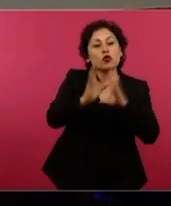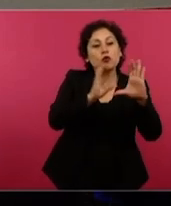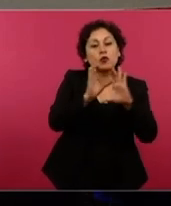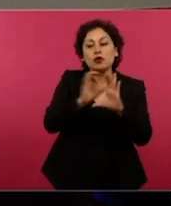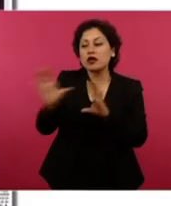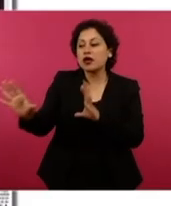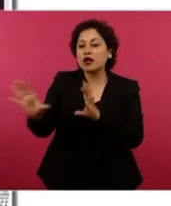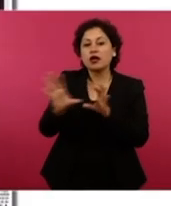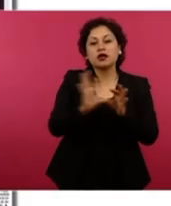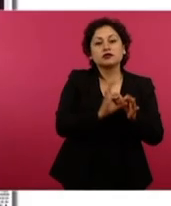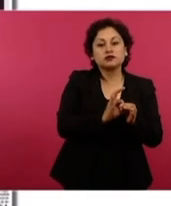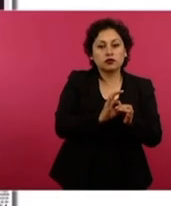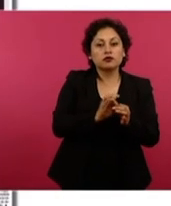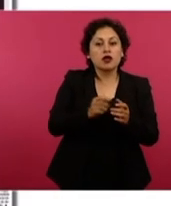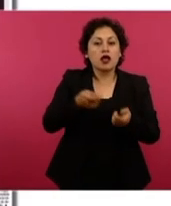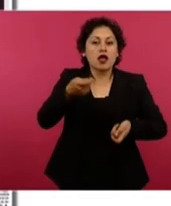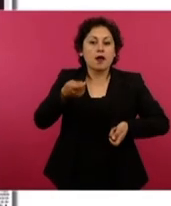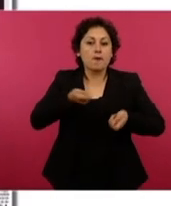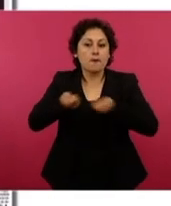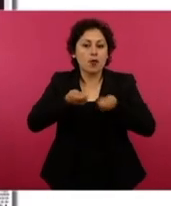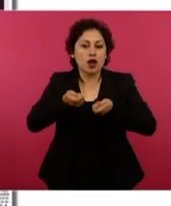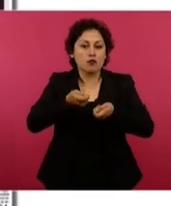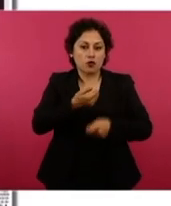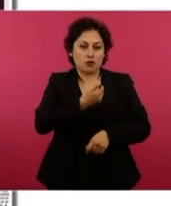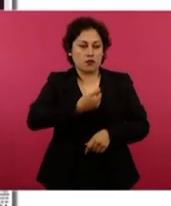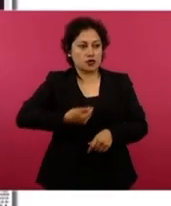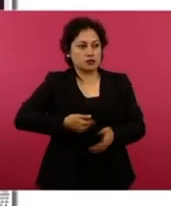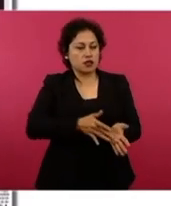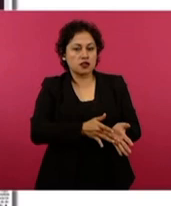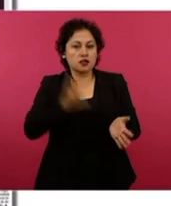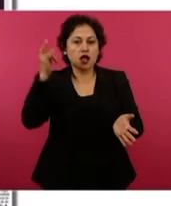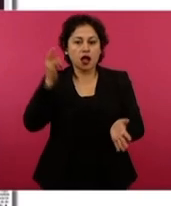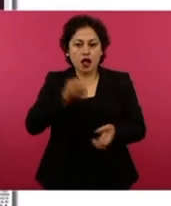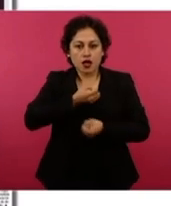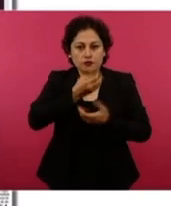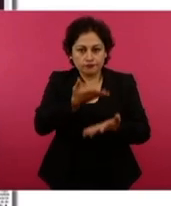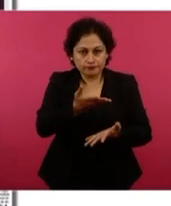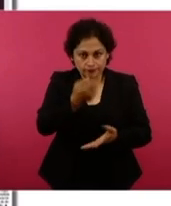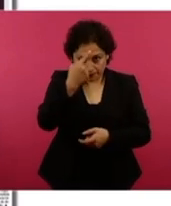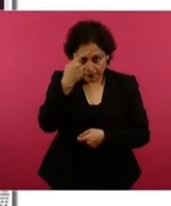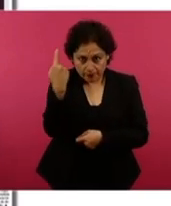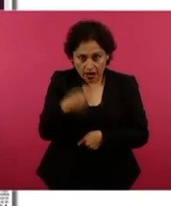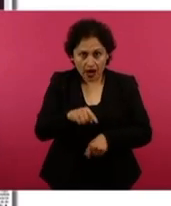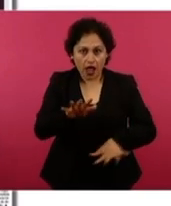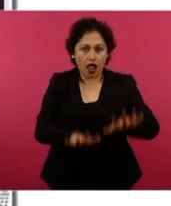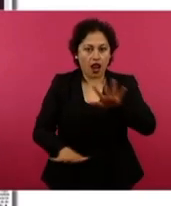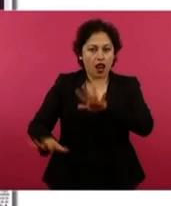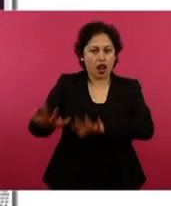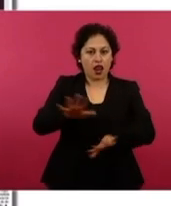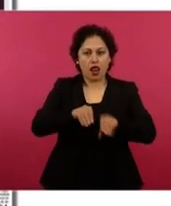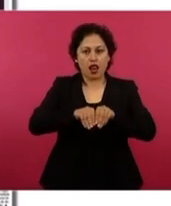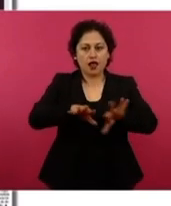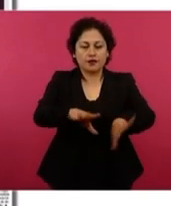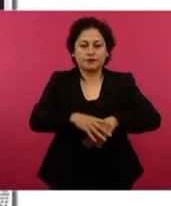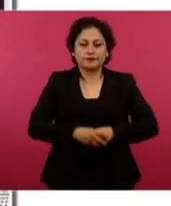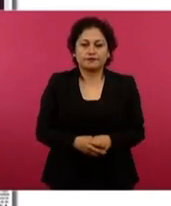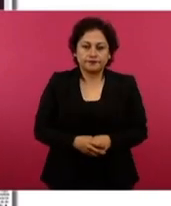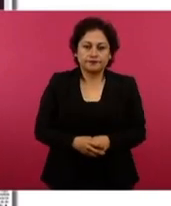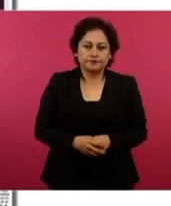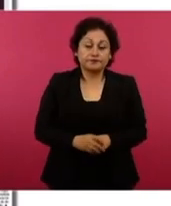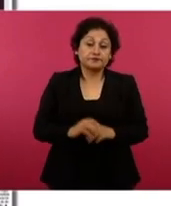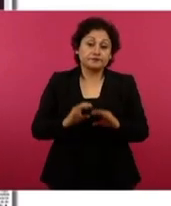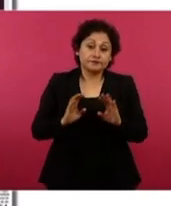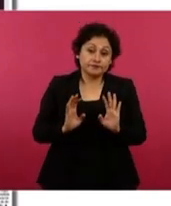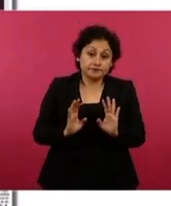manipular burdamente también las palabras del primer mandatario. No lo dijo, pero nosotros decimos que sí lo